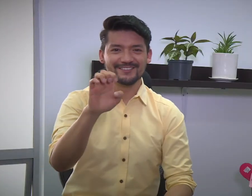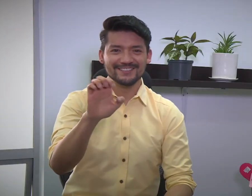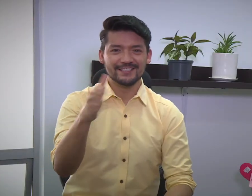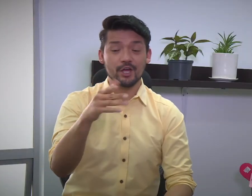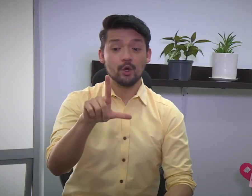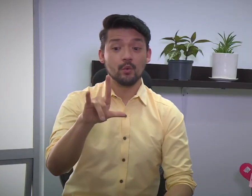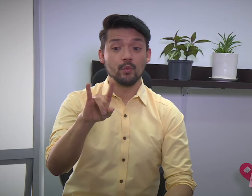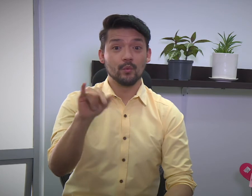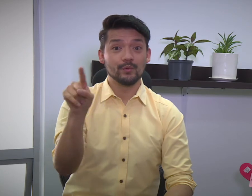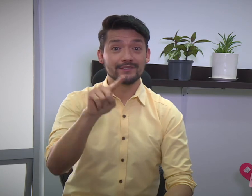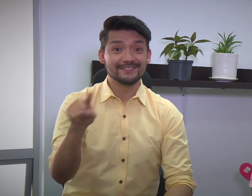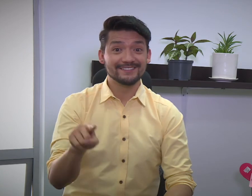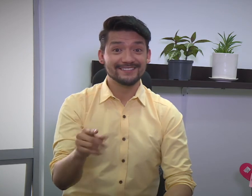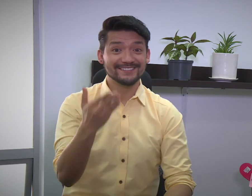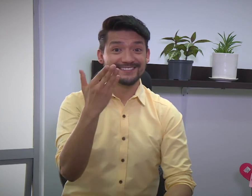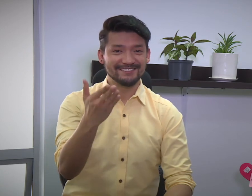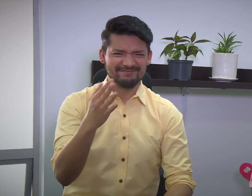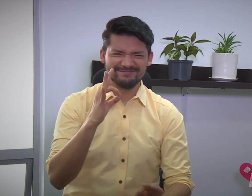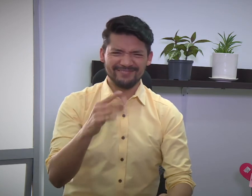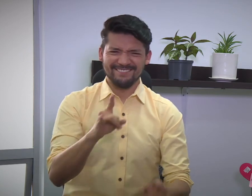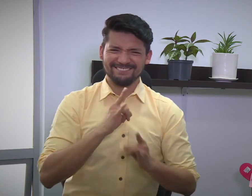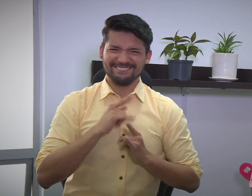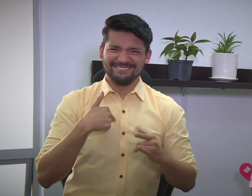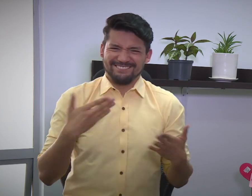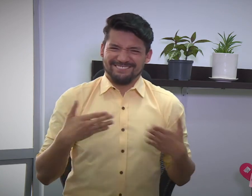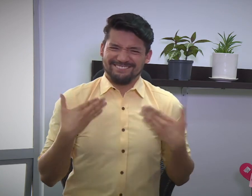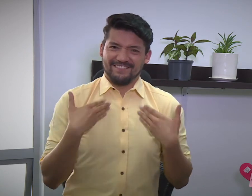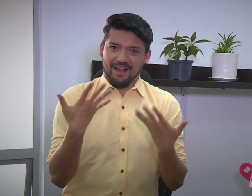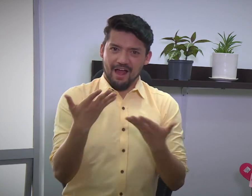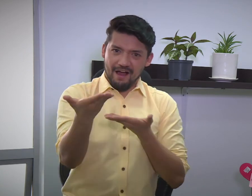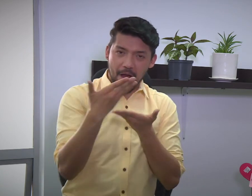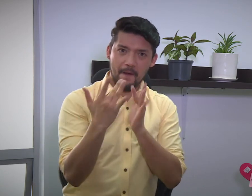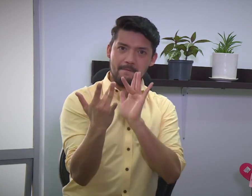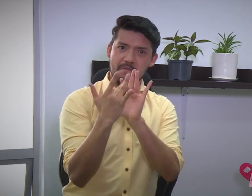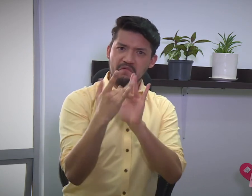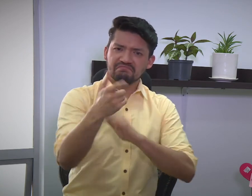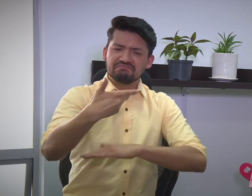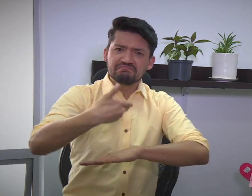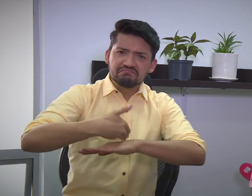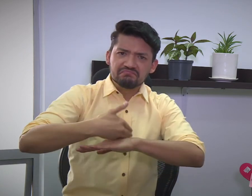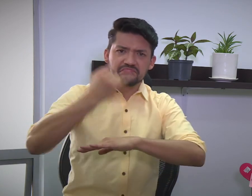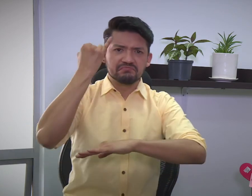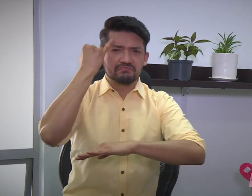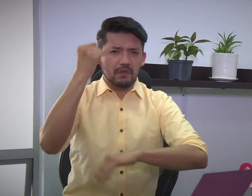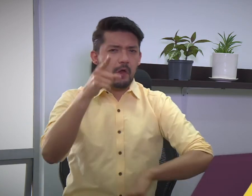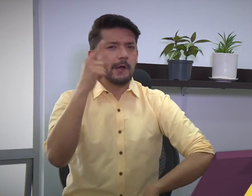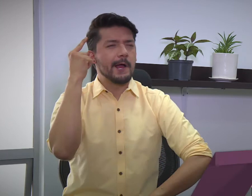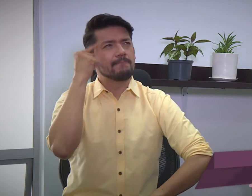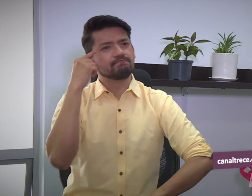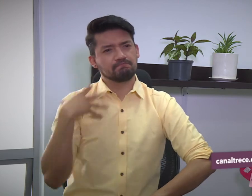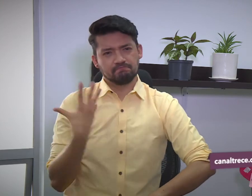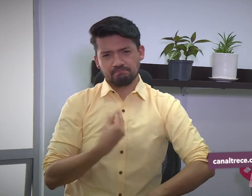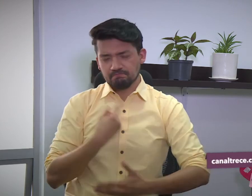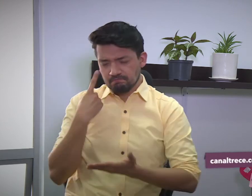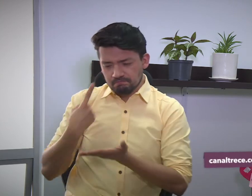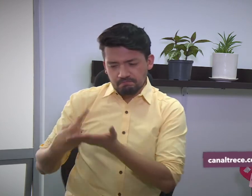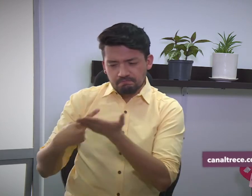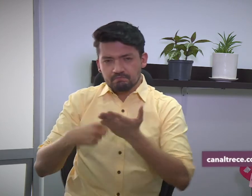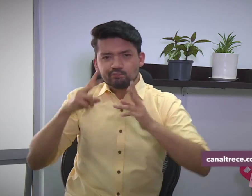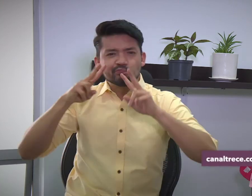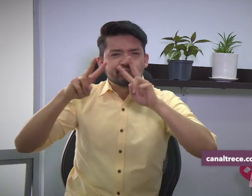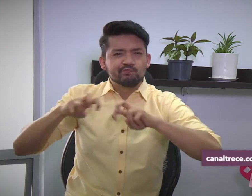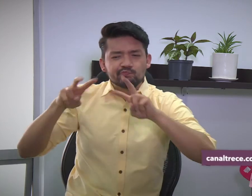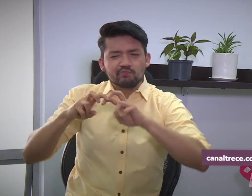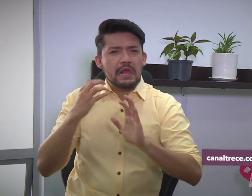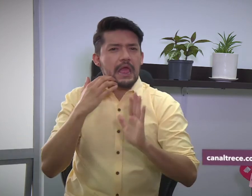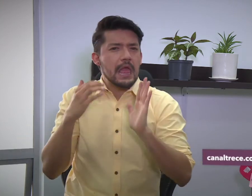Hola, José Luis. Nos encanta que te pongas en contacto con nosotros para dar a conocer tus iniciativas. Vamos a estudiar tu